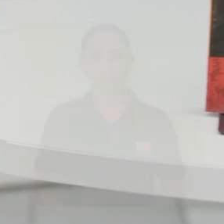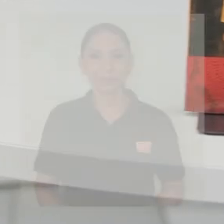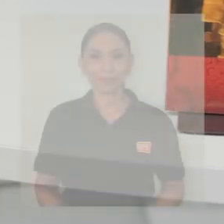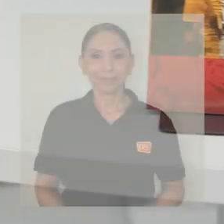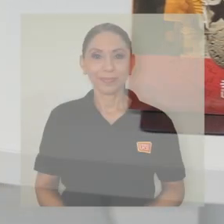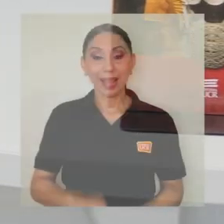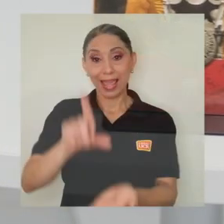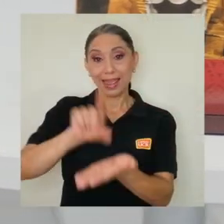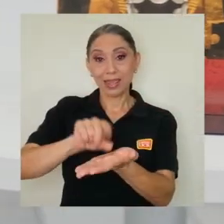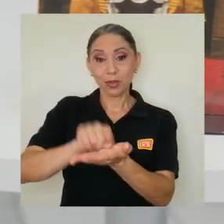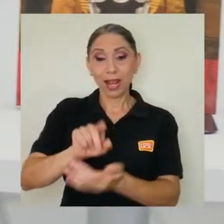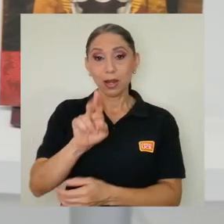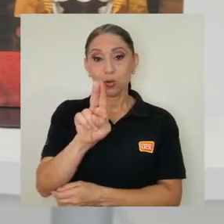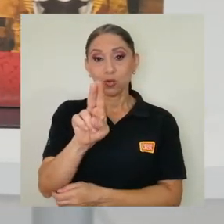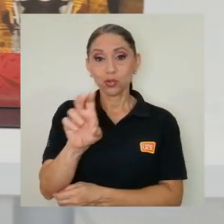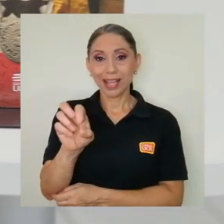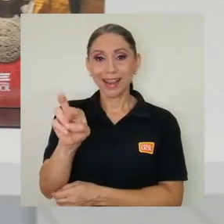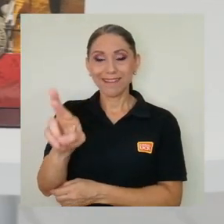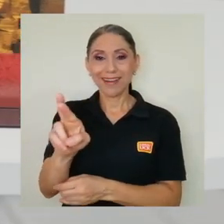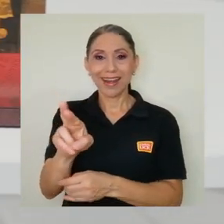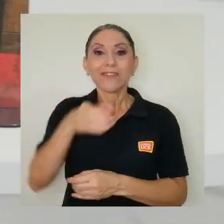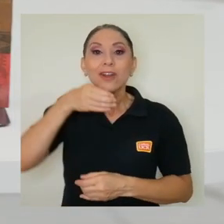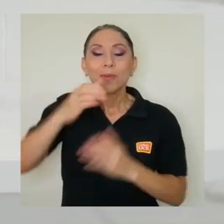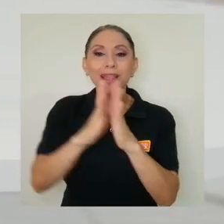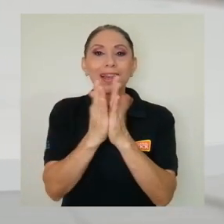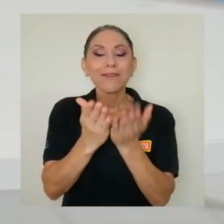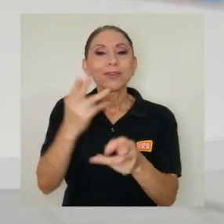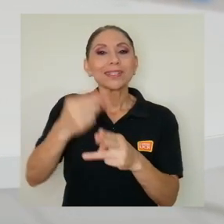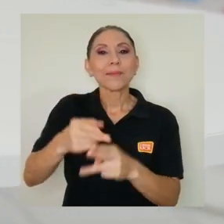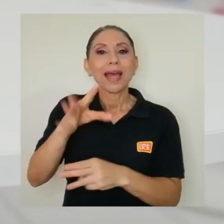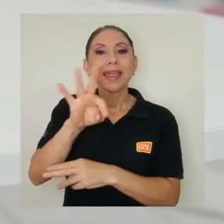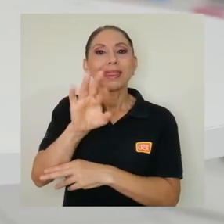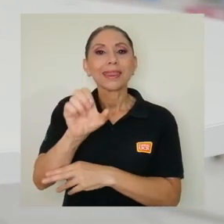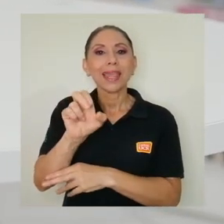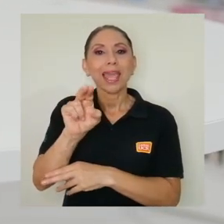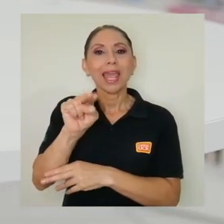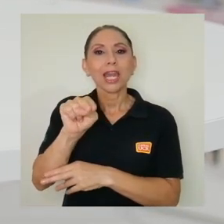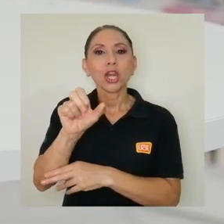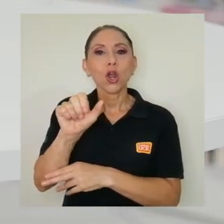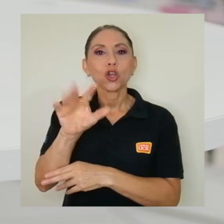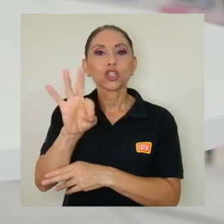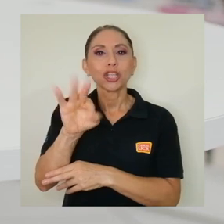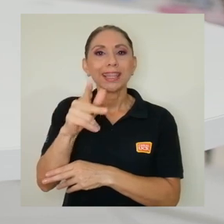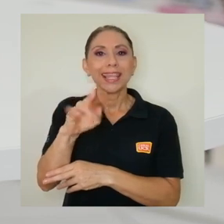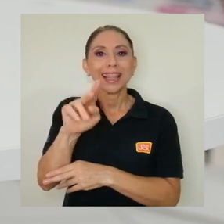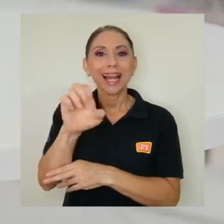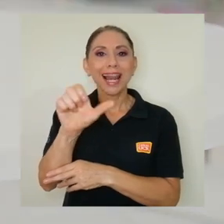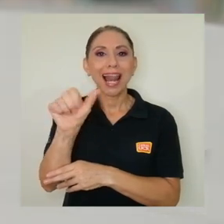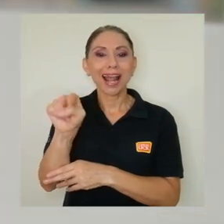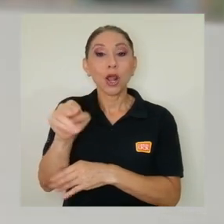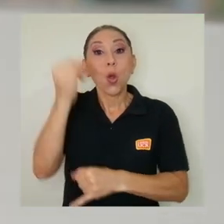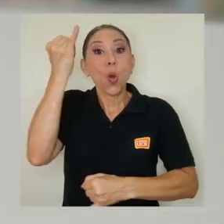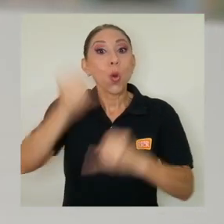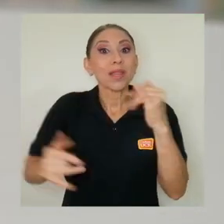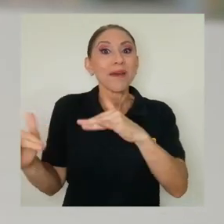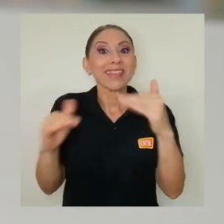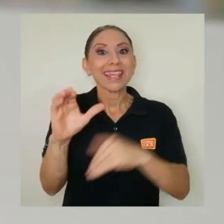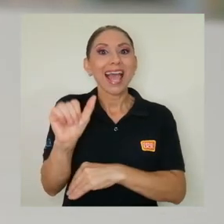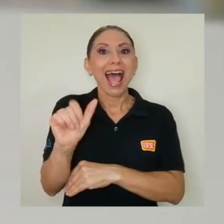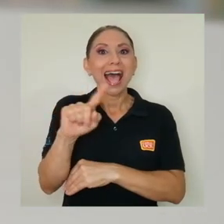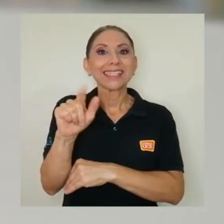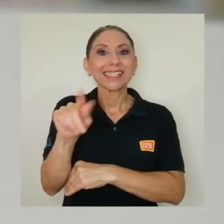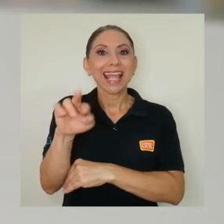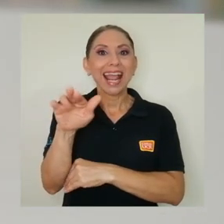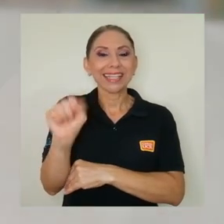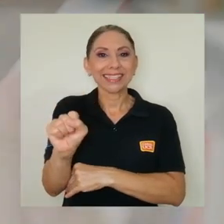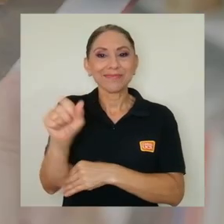La editorial UCR le recomienda el libro Tenochtitlán, la última batalla de los aztecas, del autor José